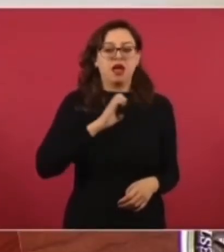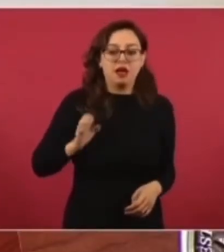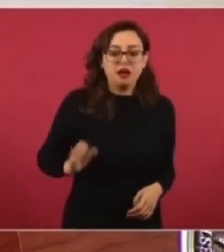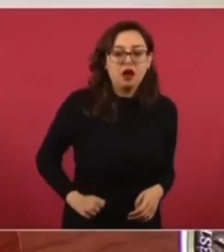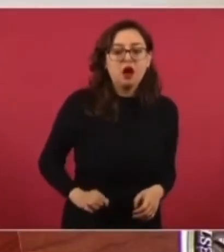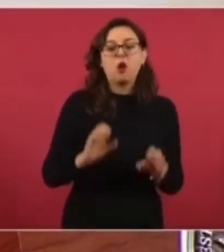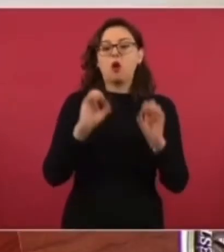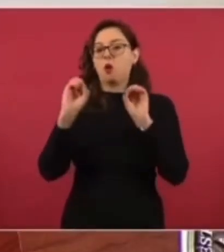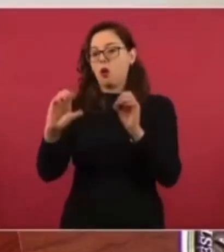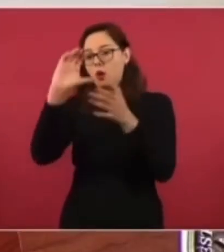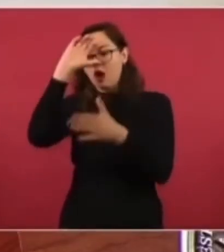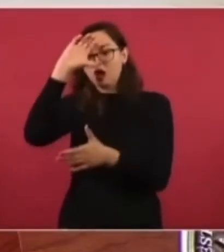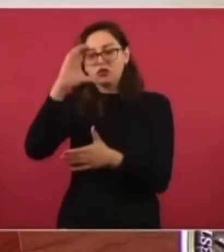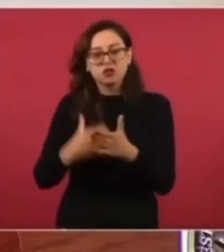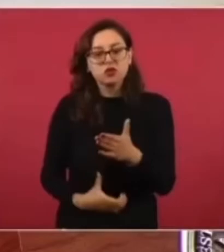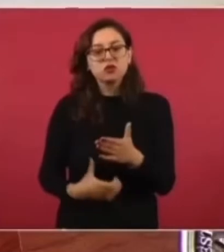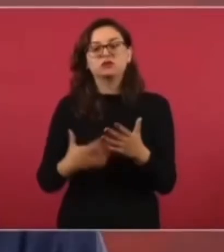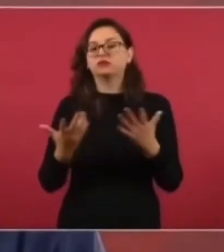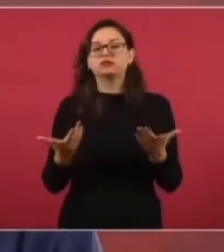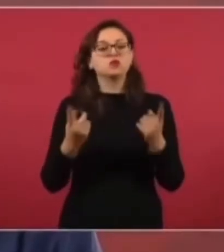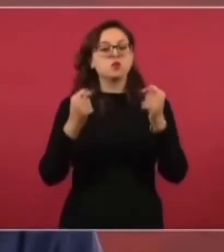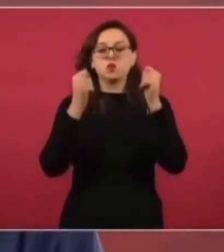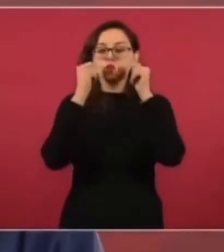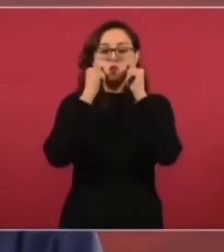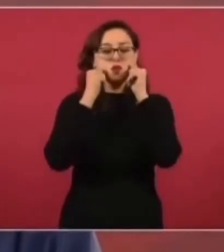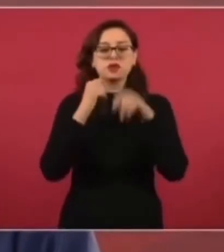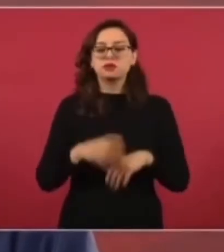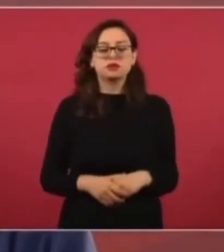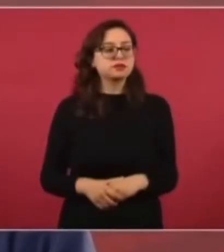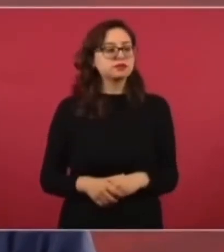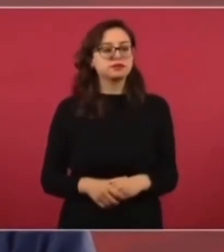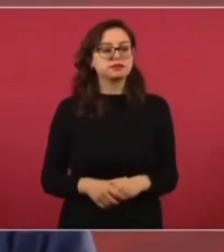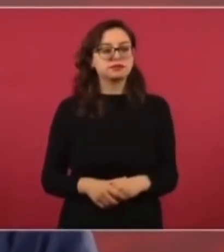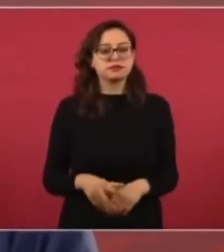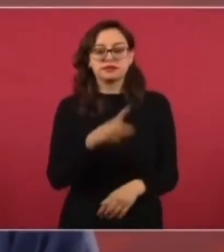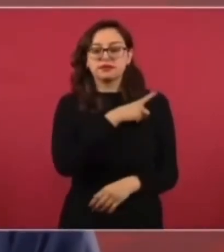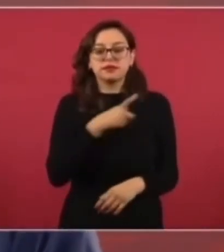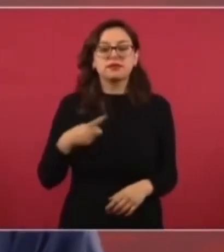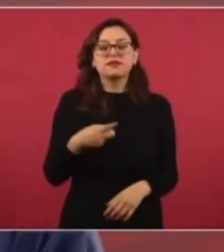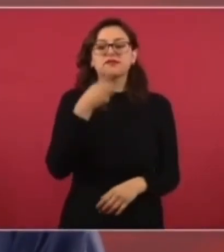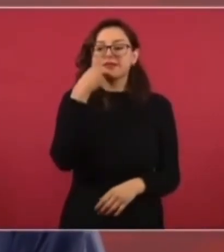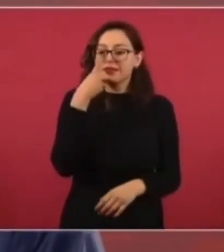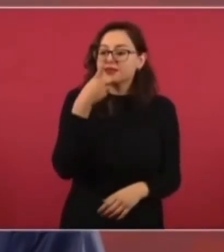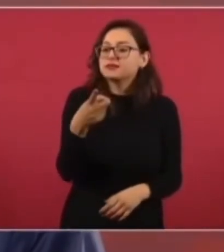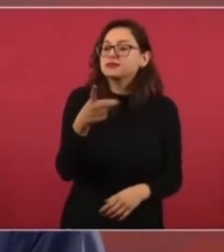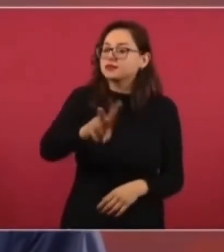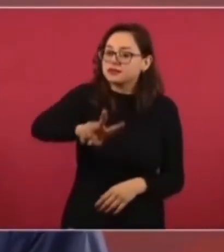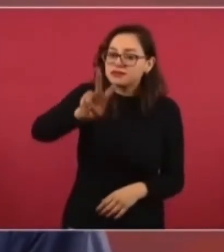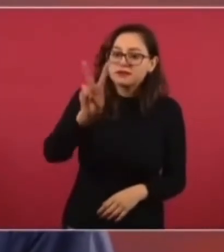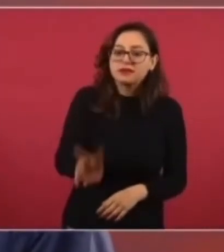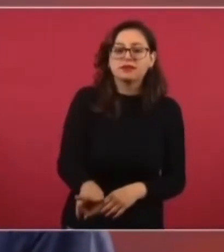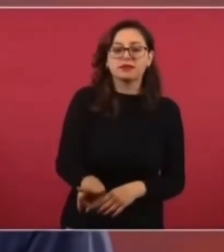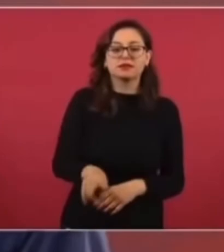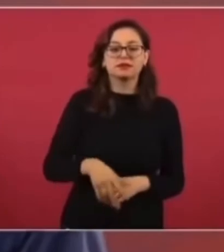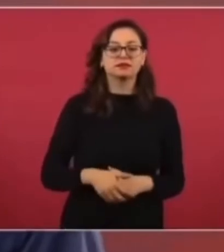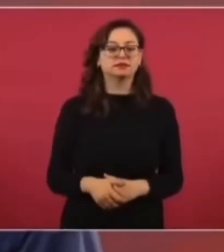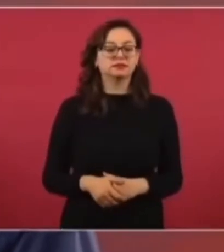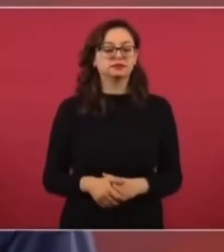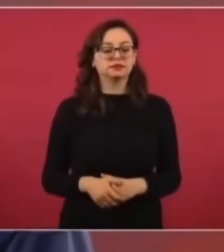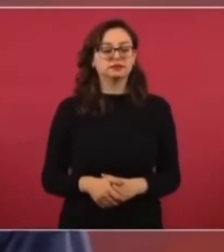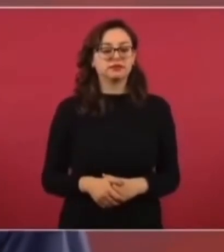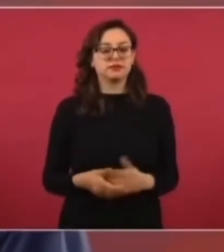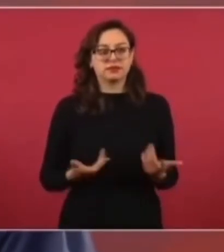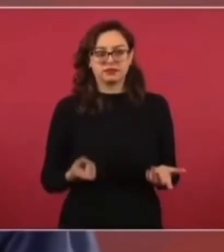la verdad, y cuidado con la